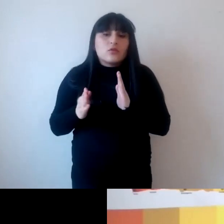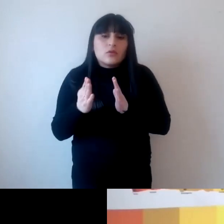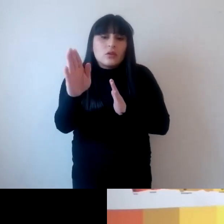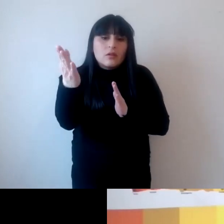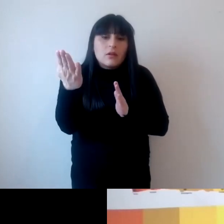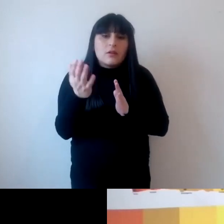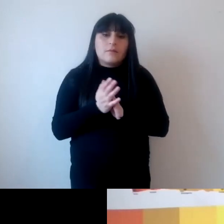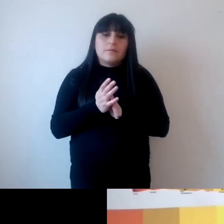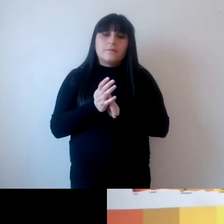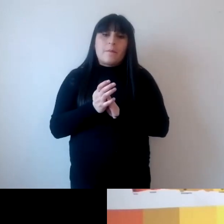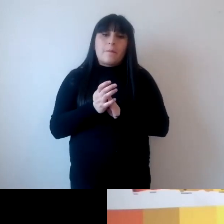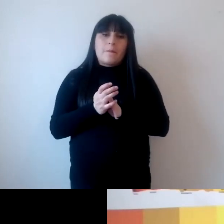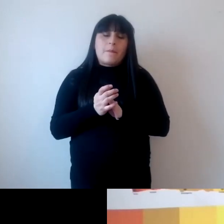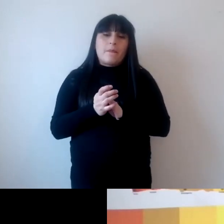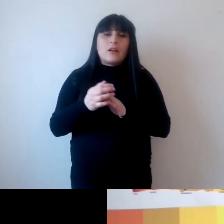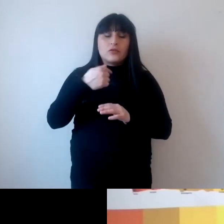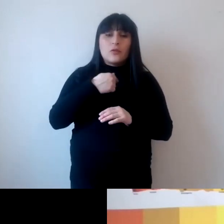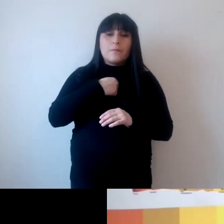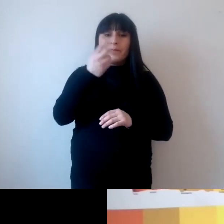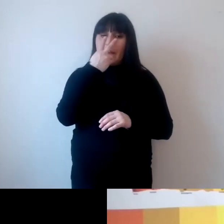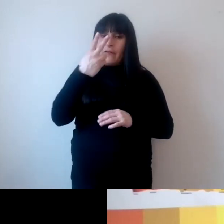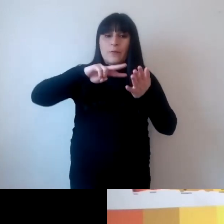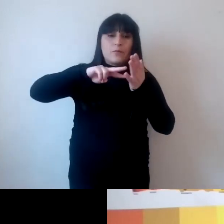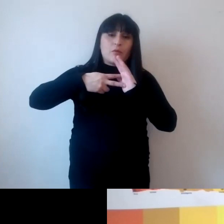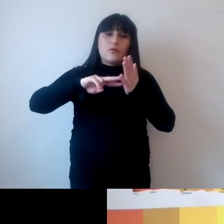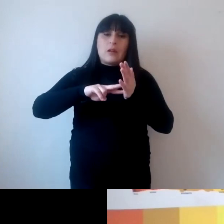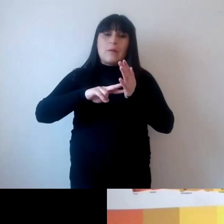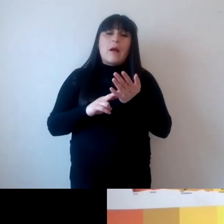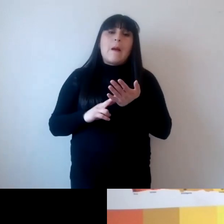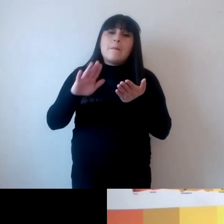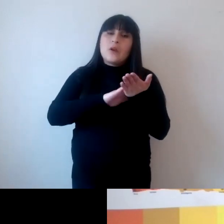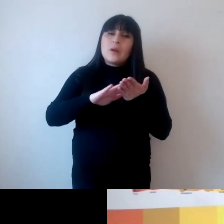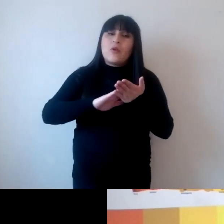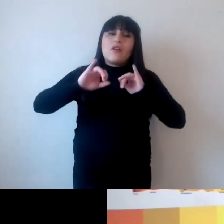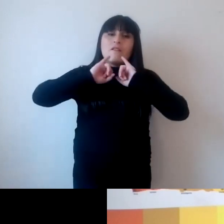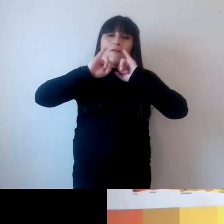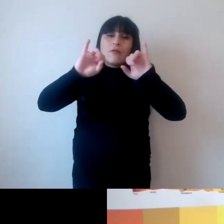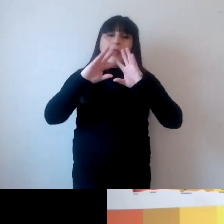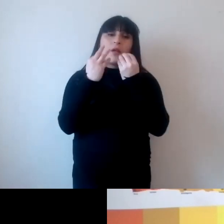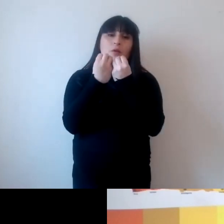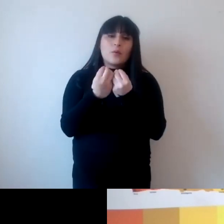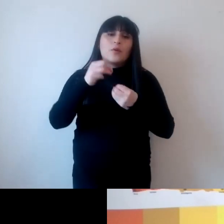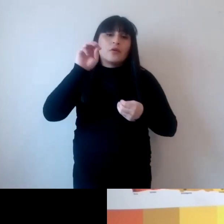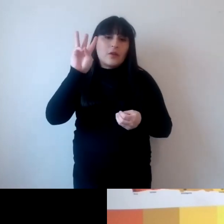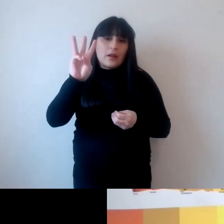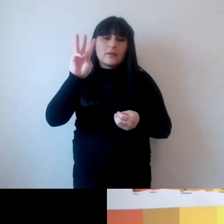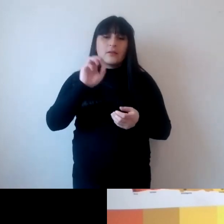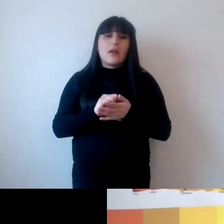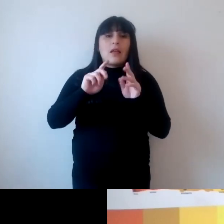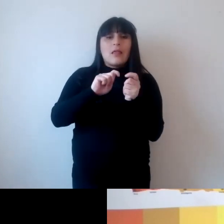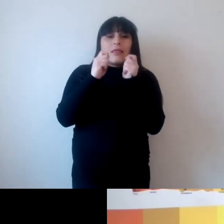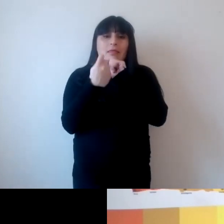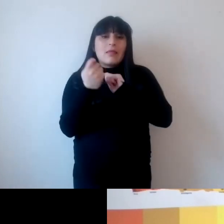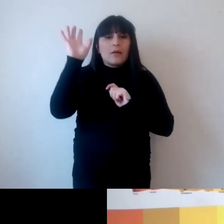problemas que son los problemas que está ocasionando el debate del informe del grupo 3 sobre mitigación del cambio climático y que se están